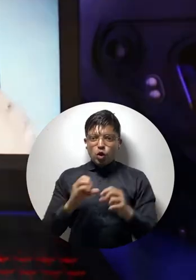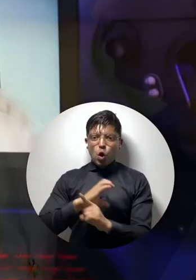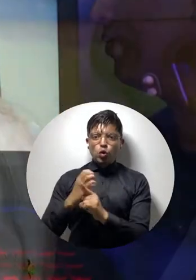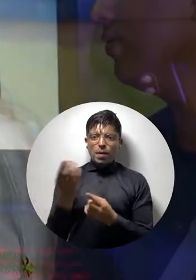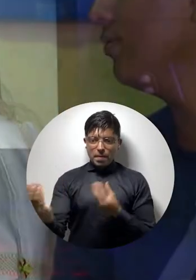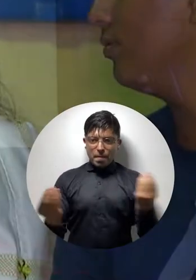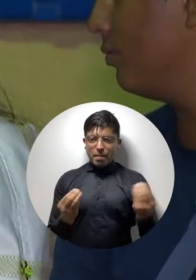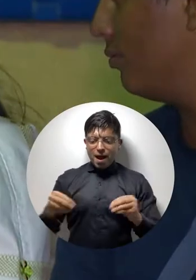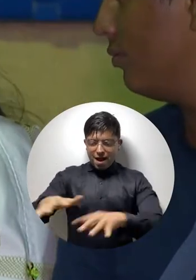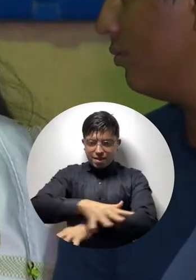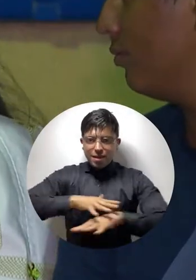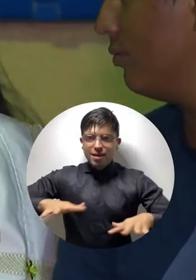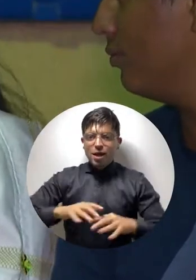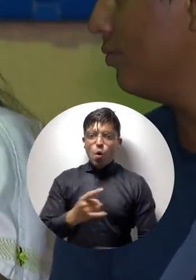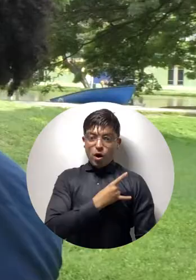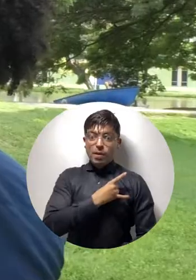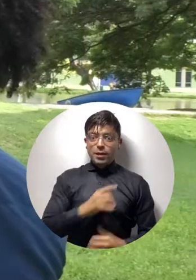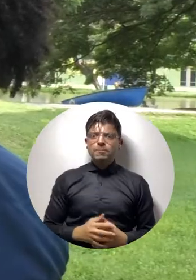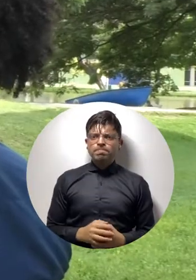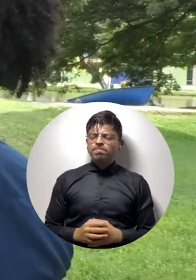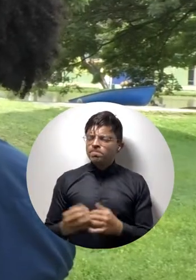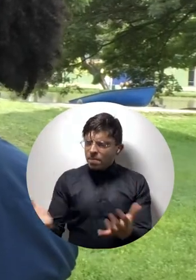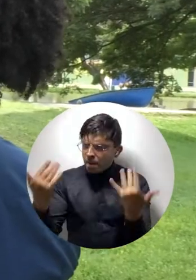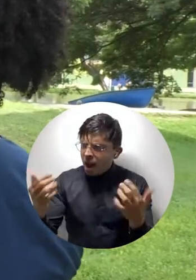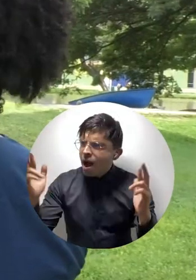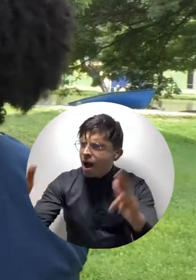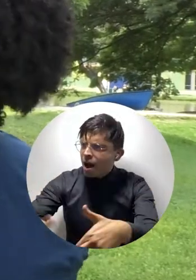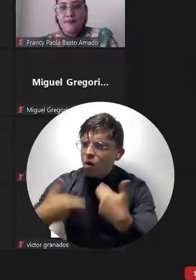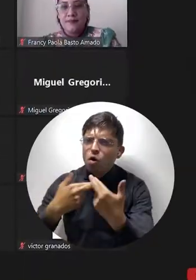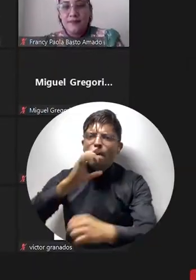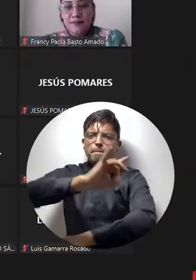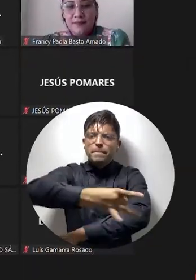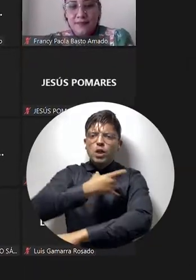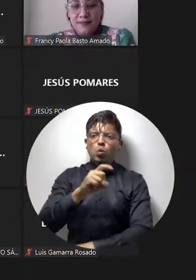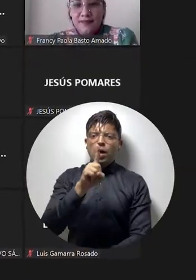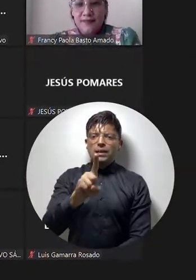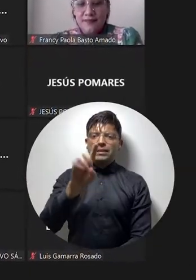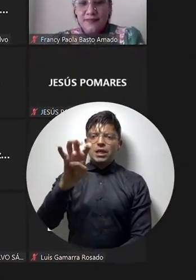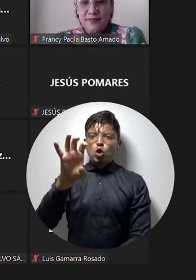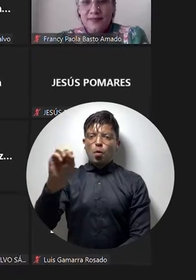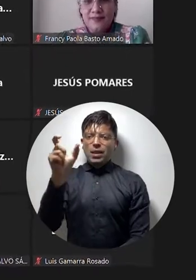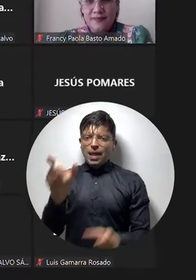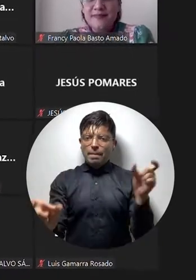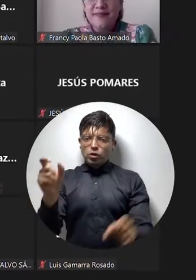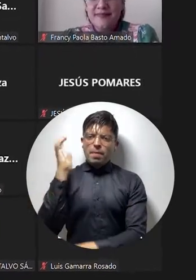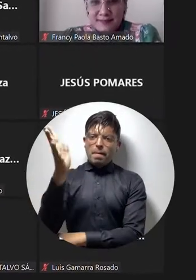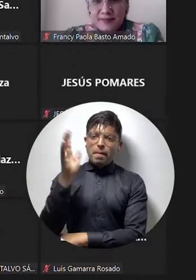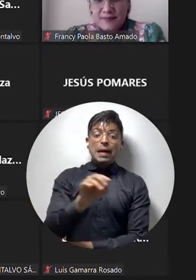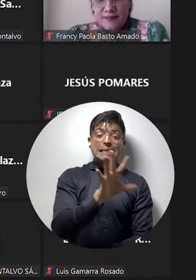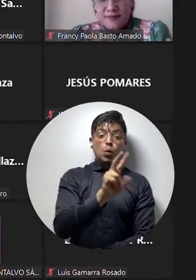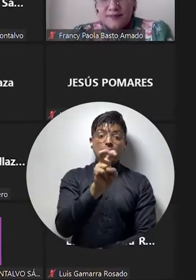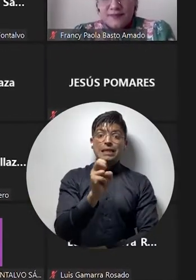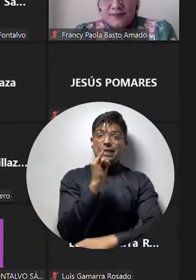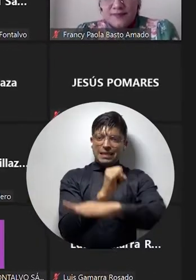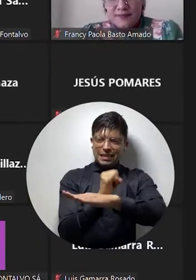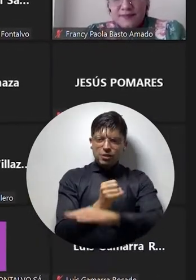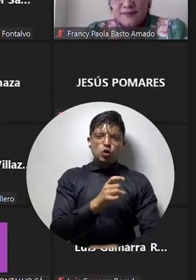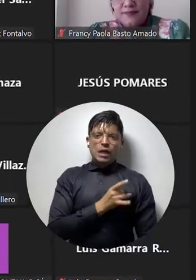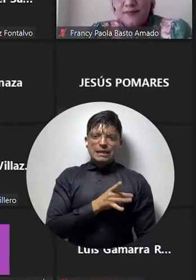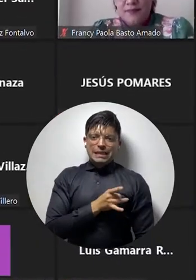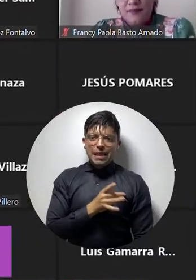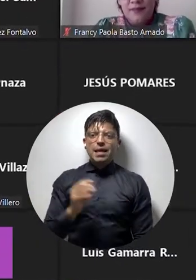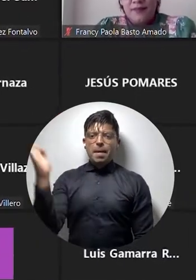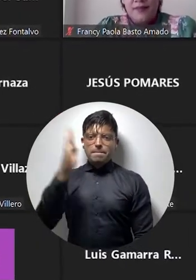Interculturalidad y Territorio de la Alma Mater, reunió de manera virtual a 190 ponentes de 57 instituciones de Chile,